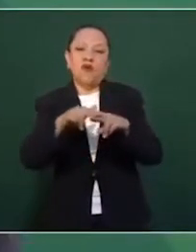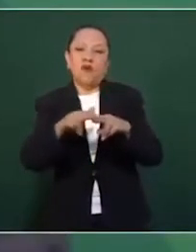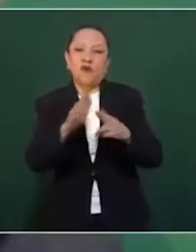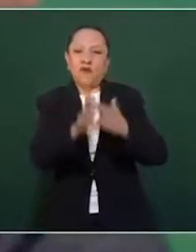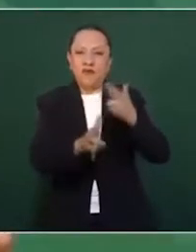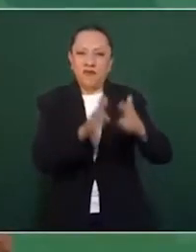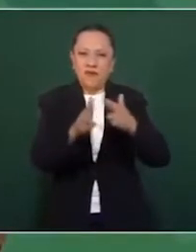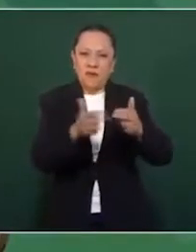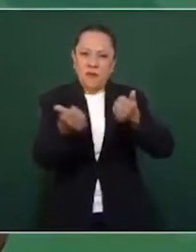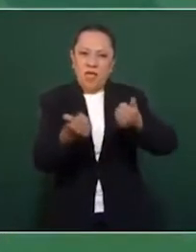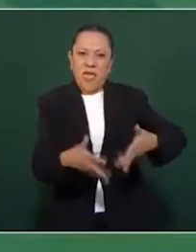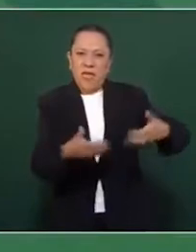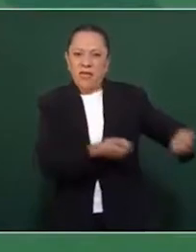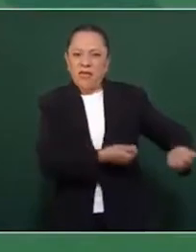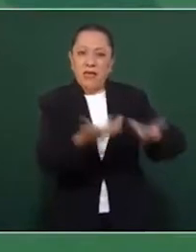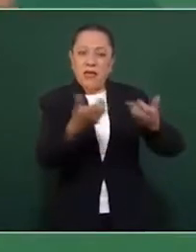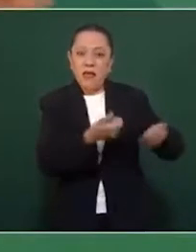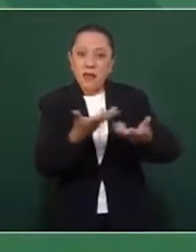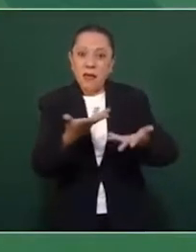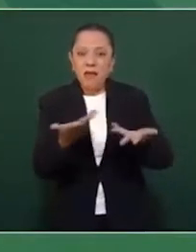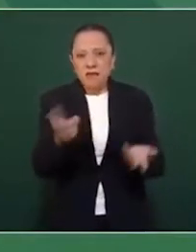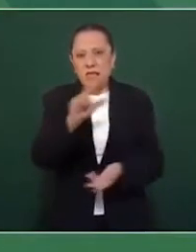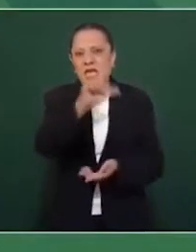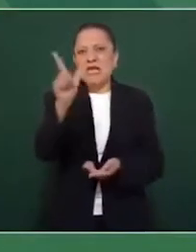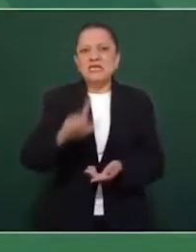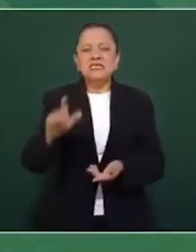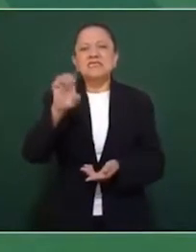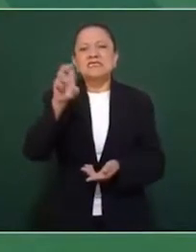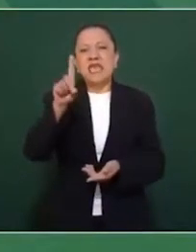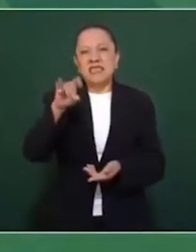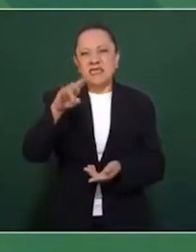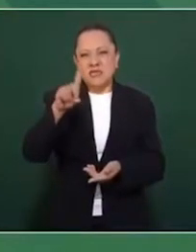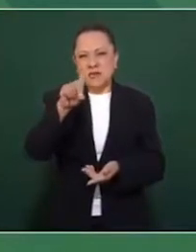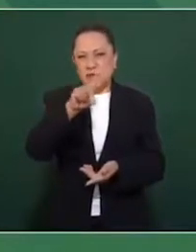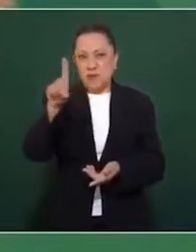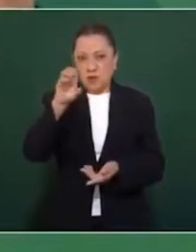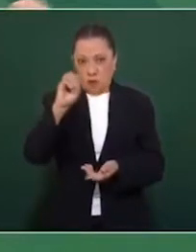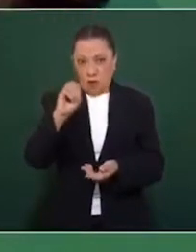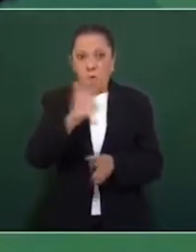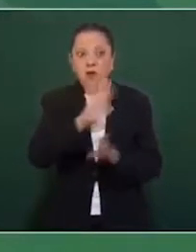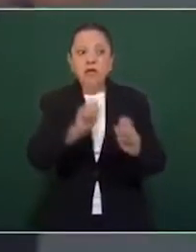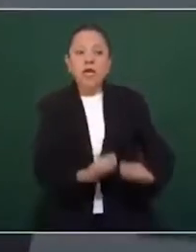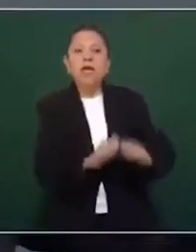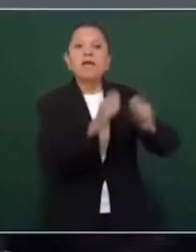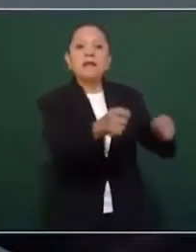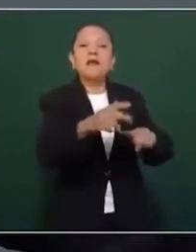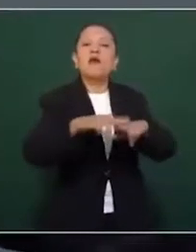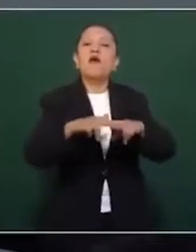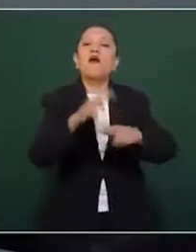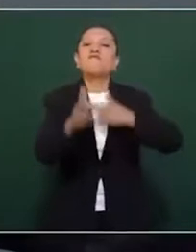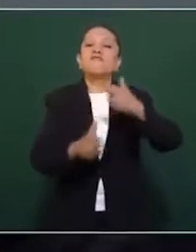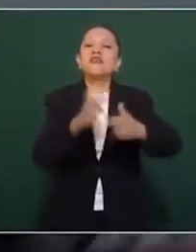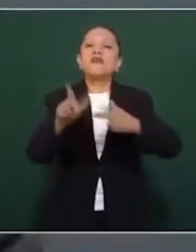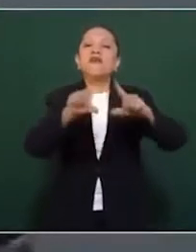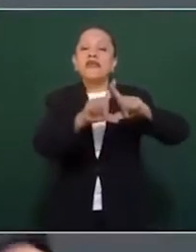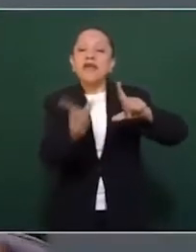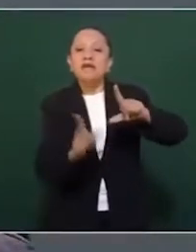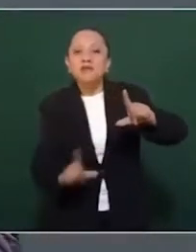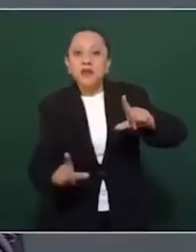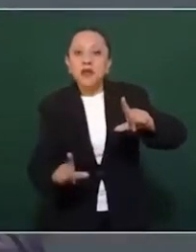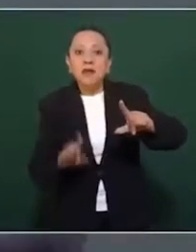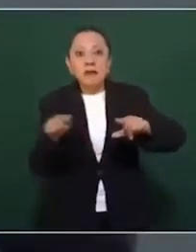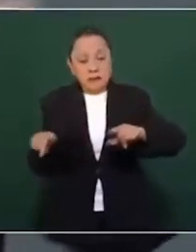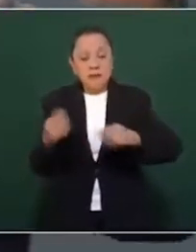los ferrocarriles nacionales y se lo llevan, termina